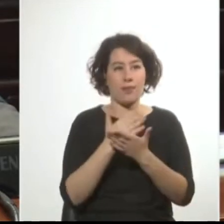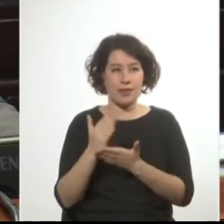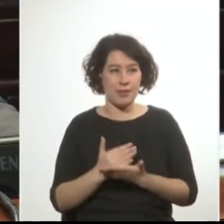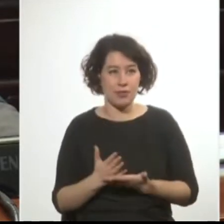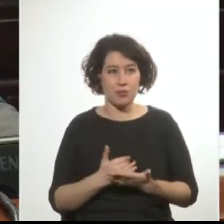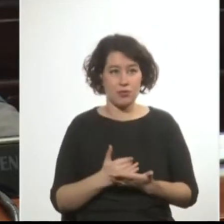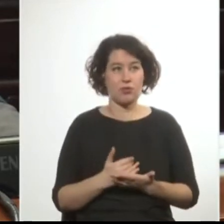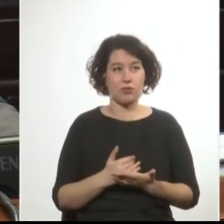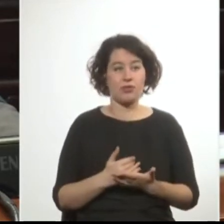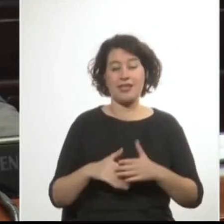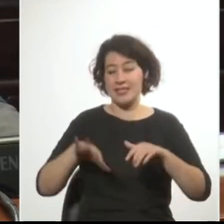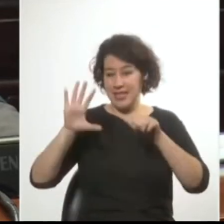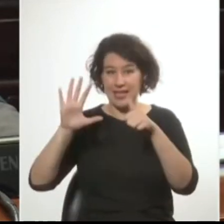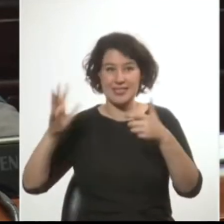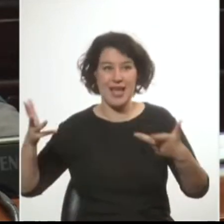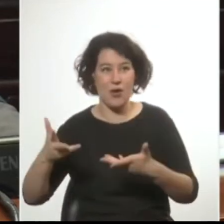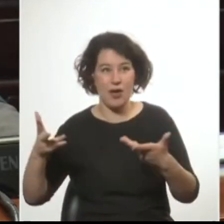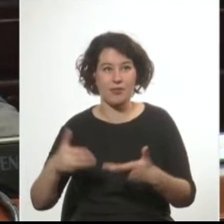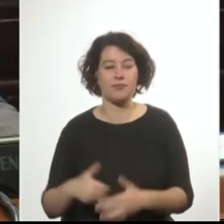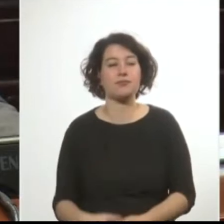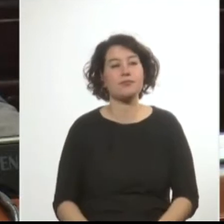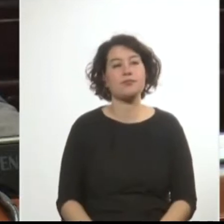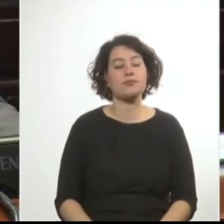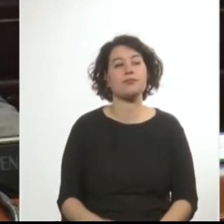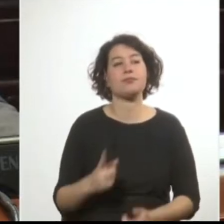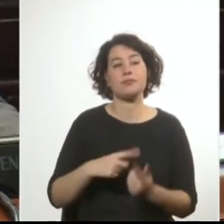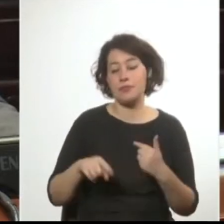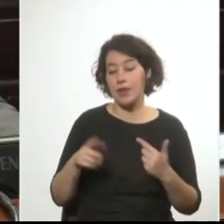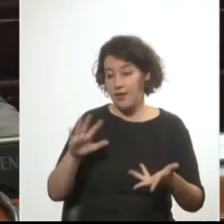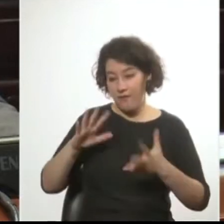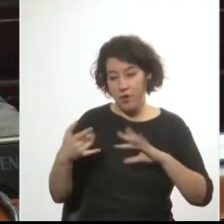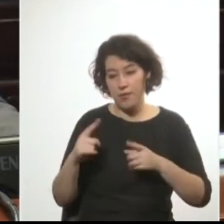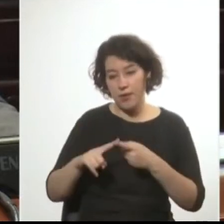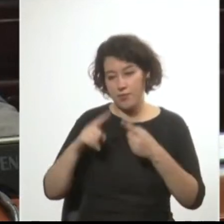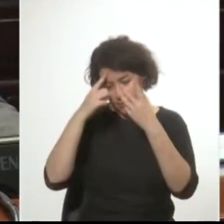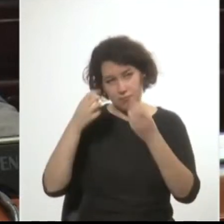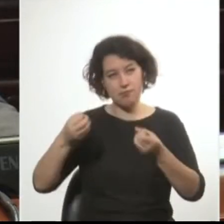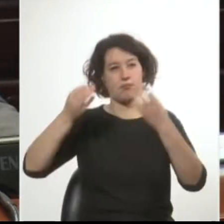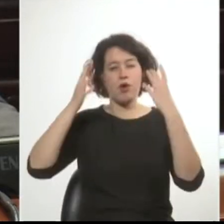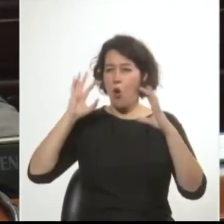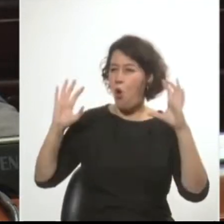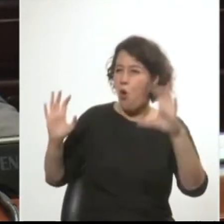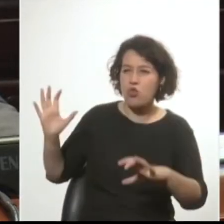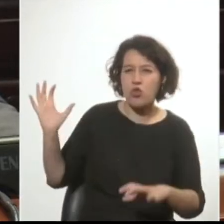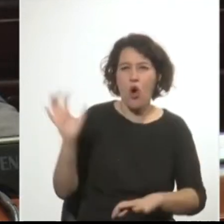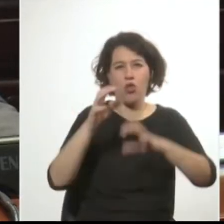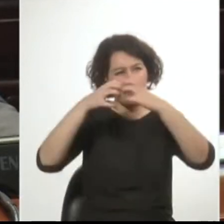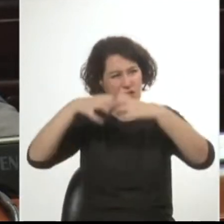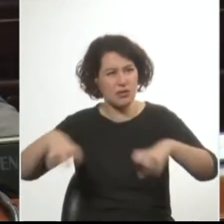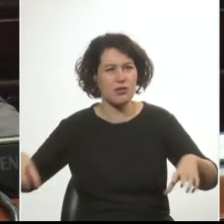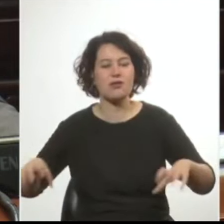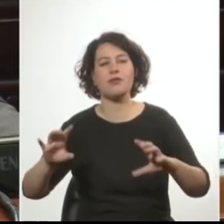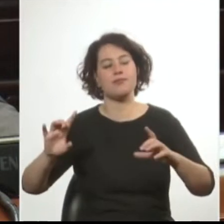actuales. De esta forma quedaban atrás los tiempos de odio y división y se